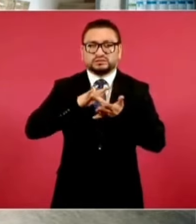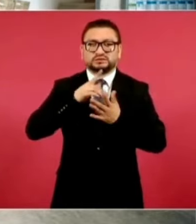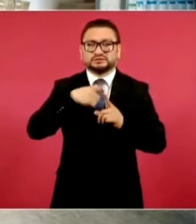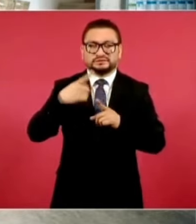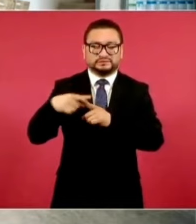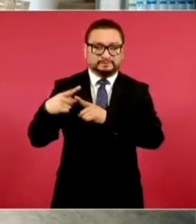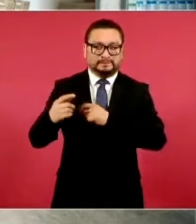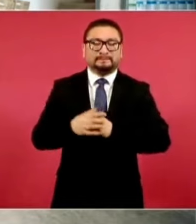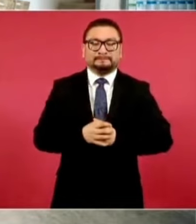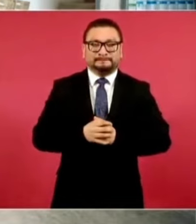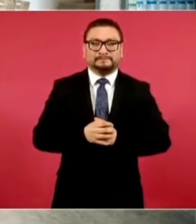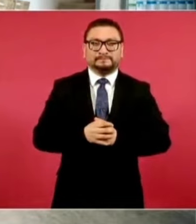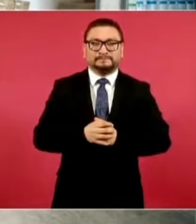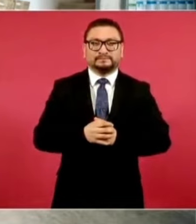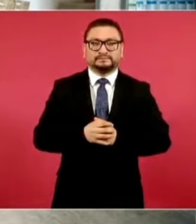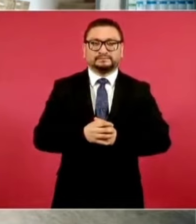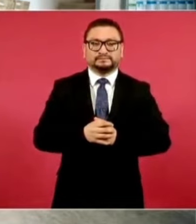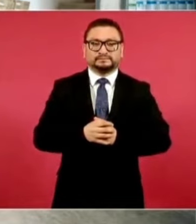medicamentos.